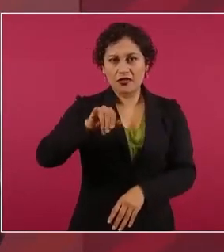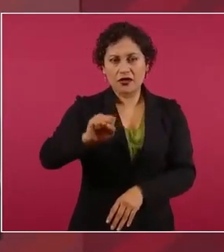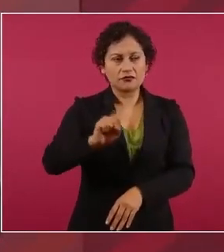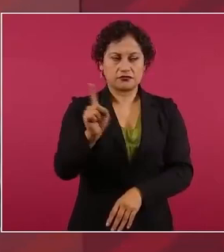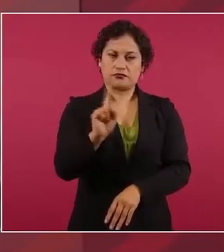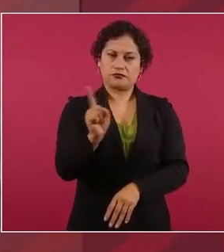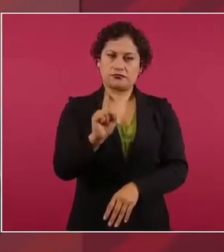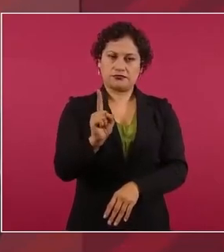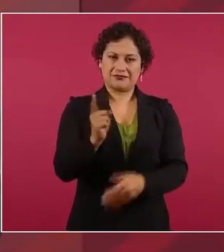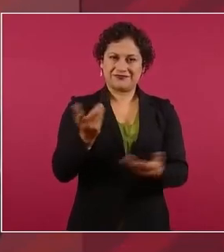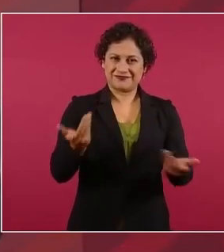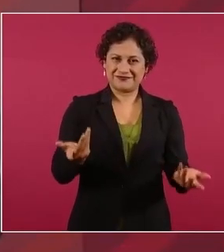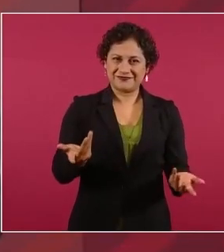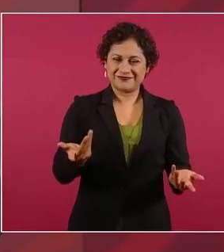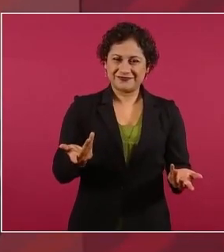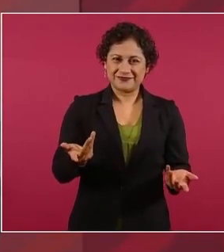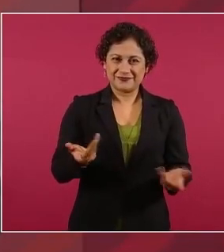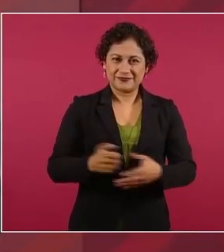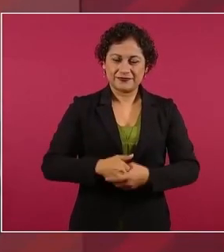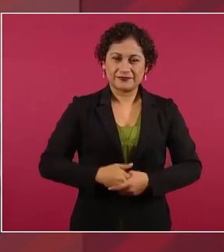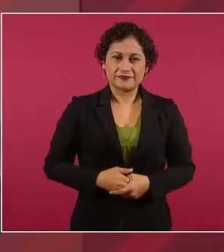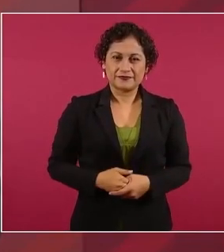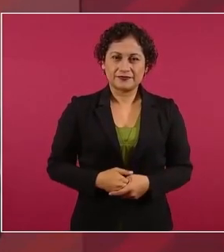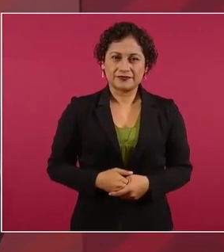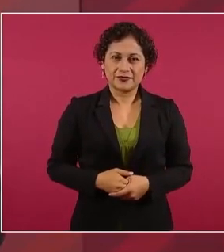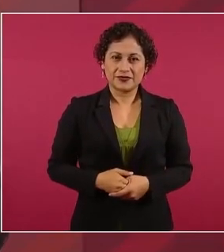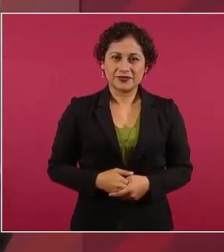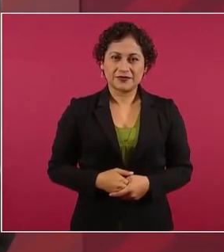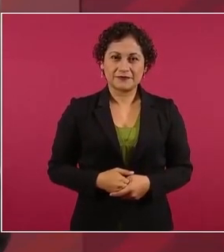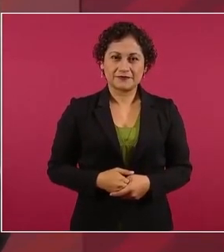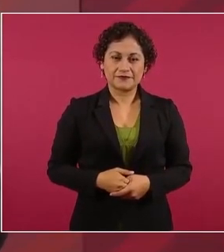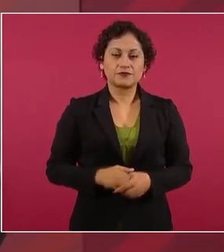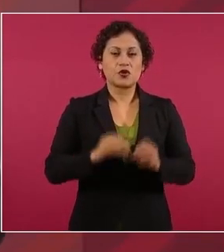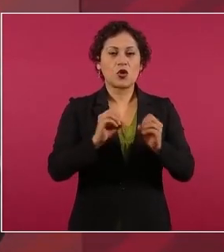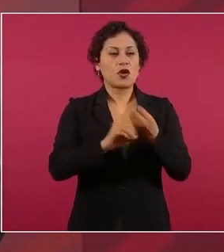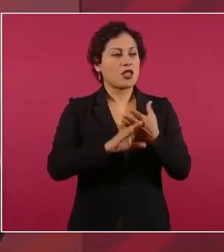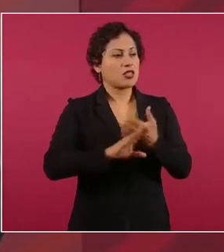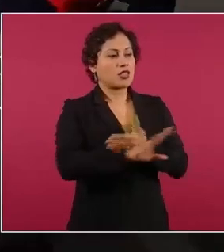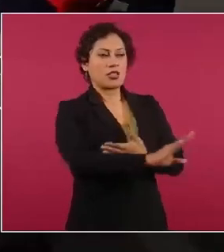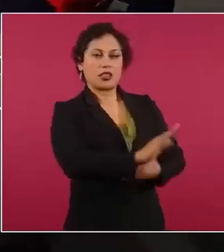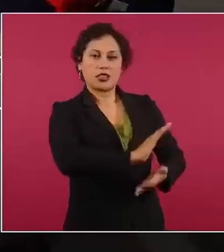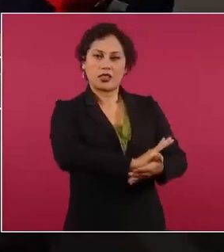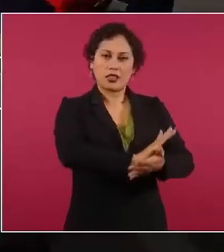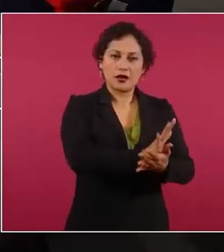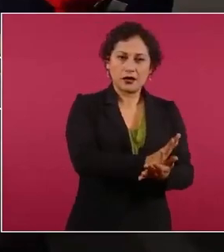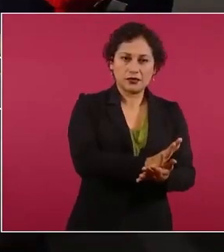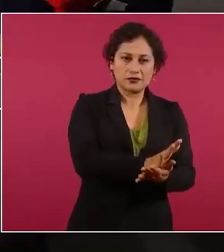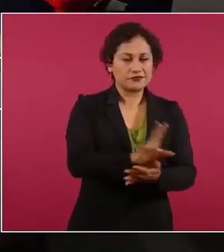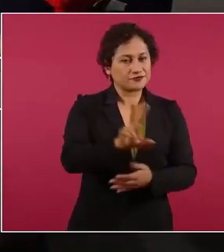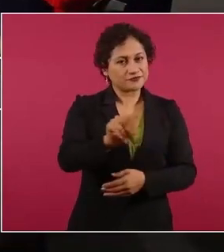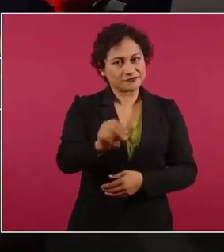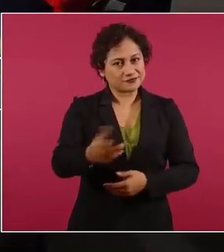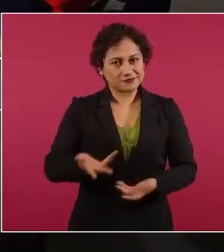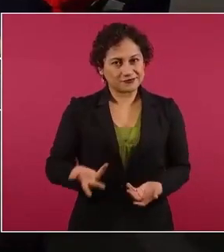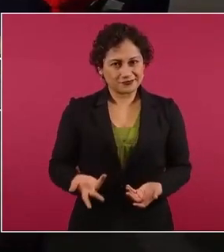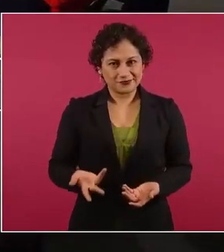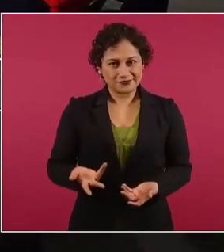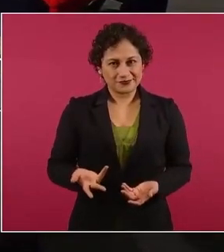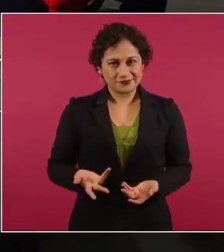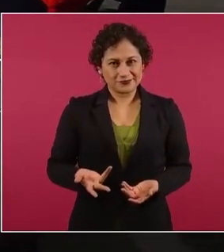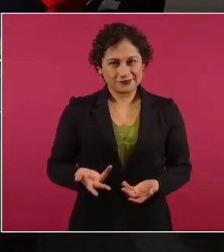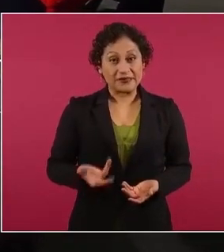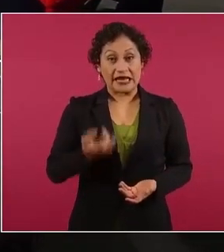que ni estudian ni trabajan y que se les margine ahí está nuestra